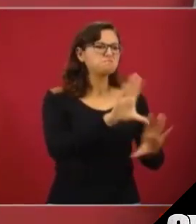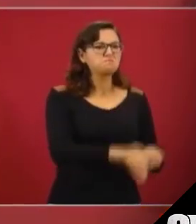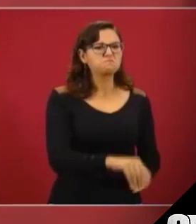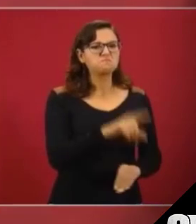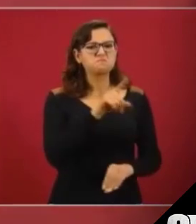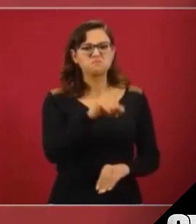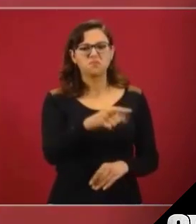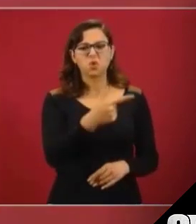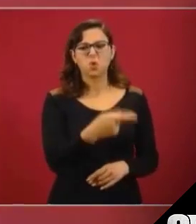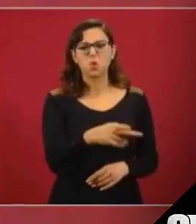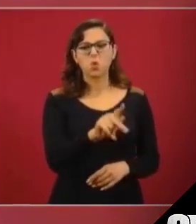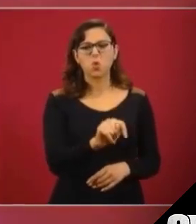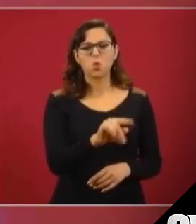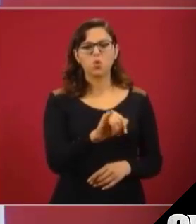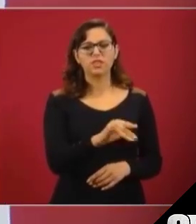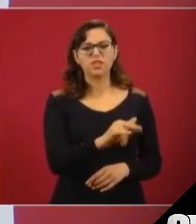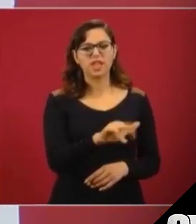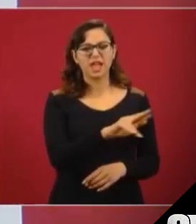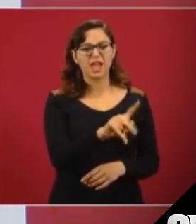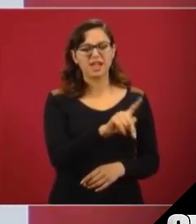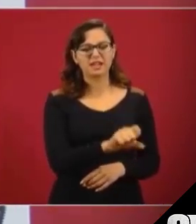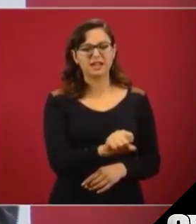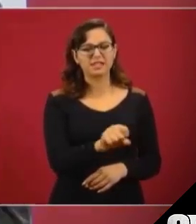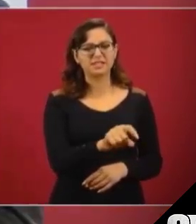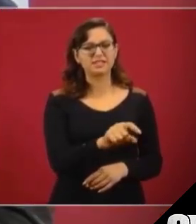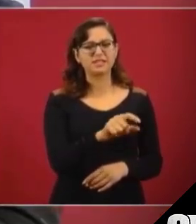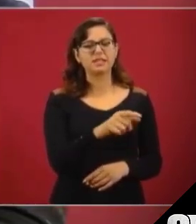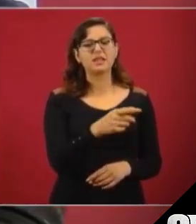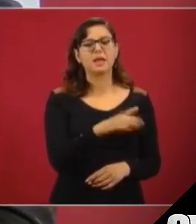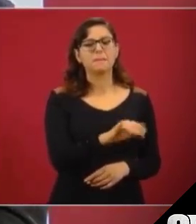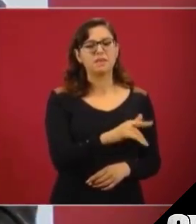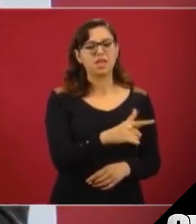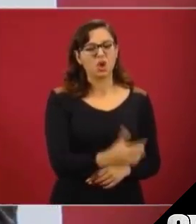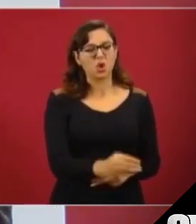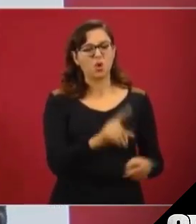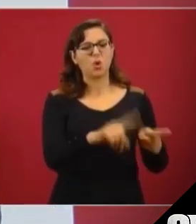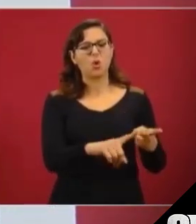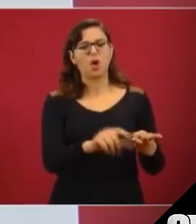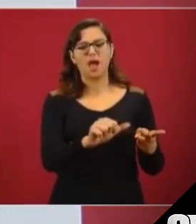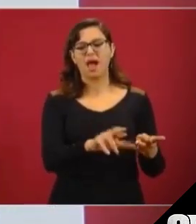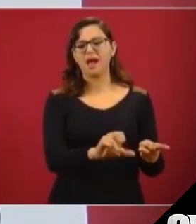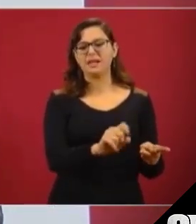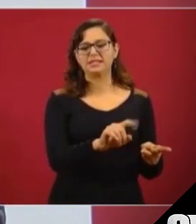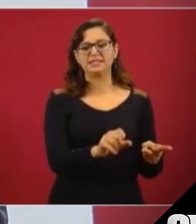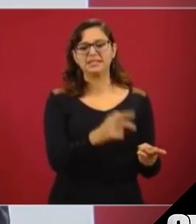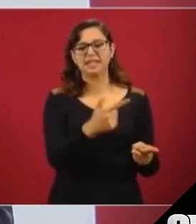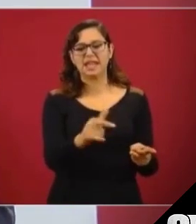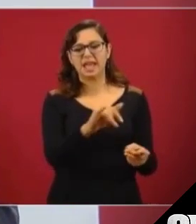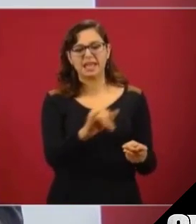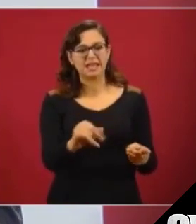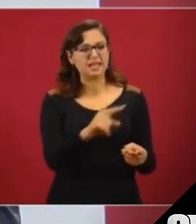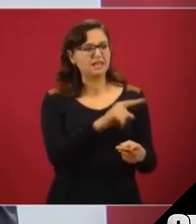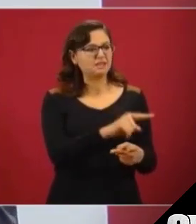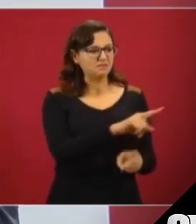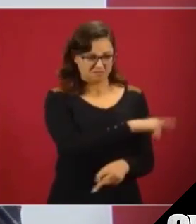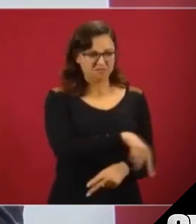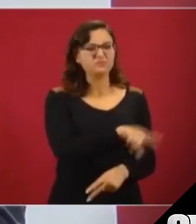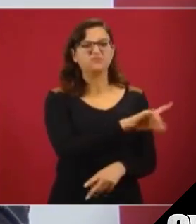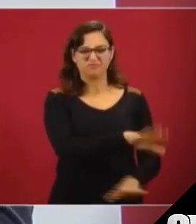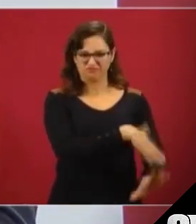que censuraron a Carmen Aristegui, pero además